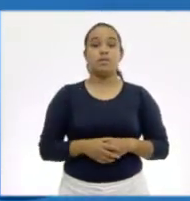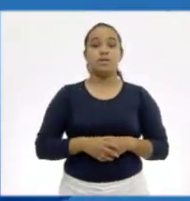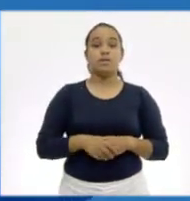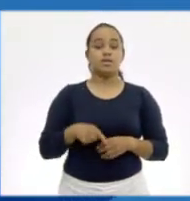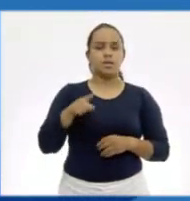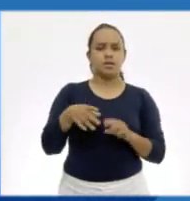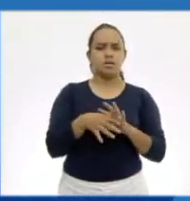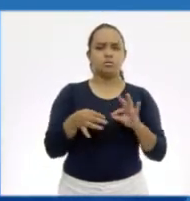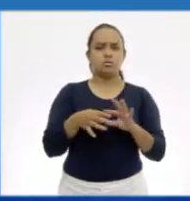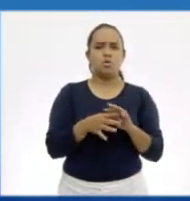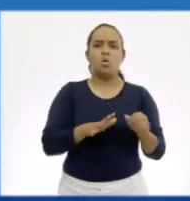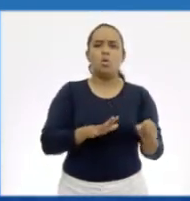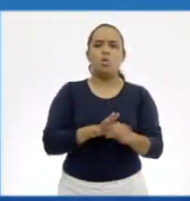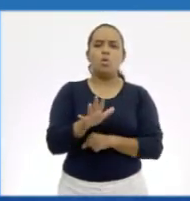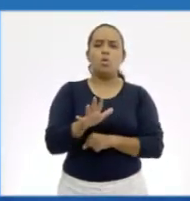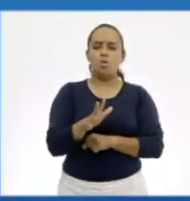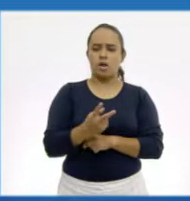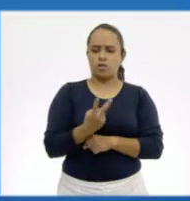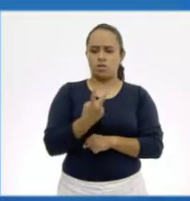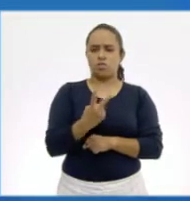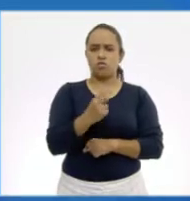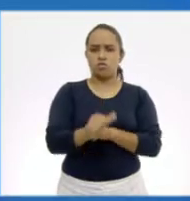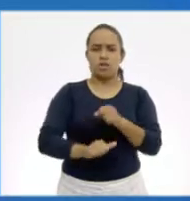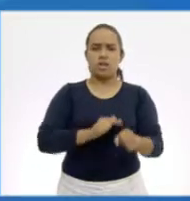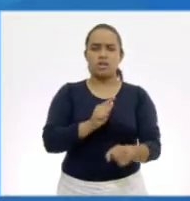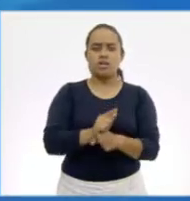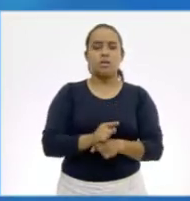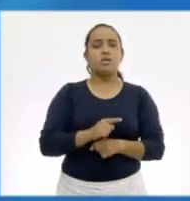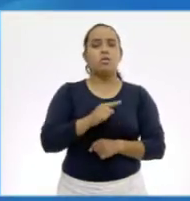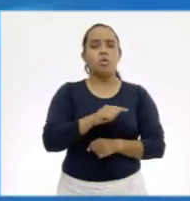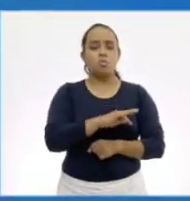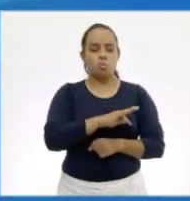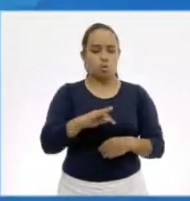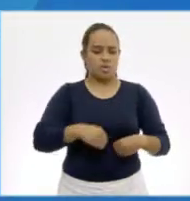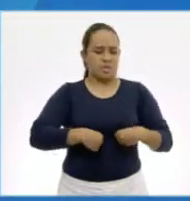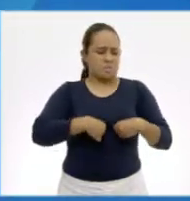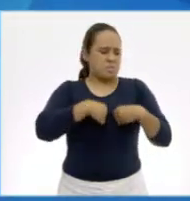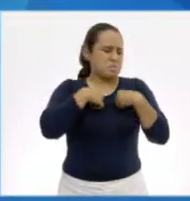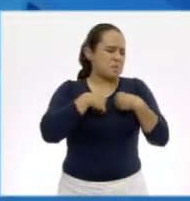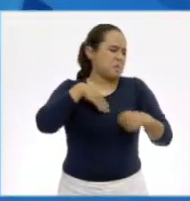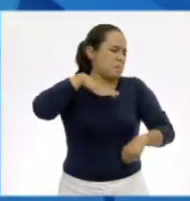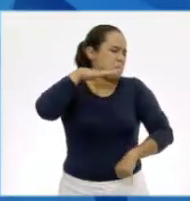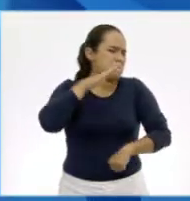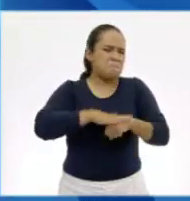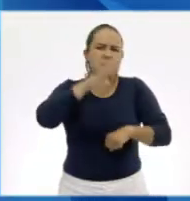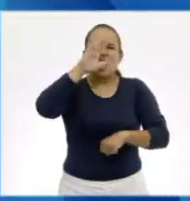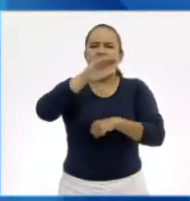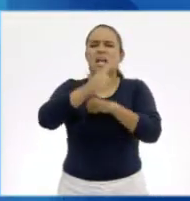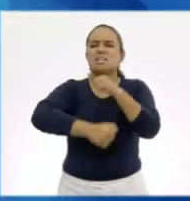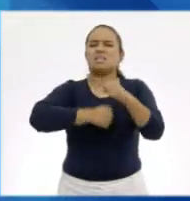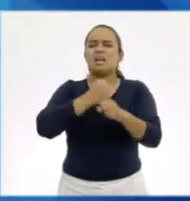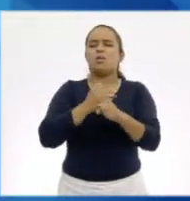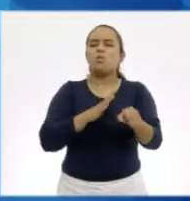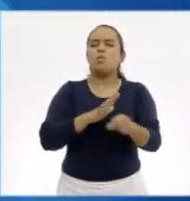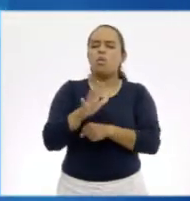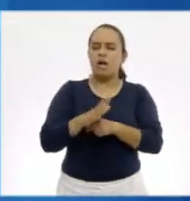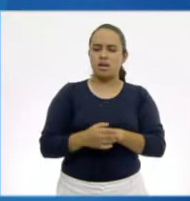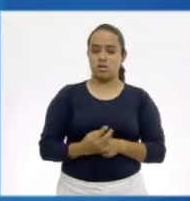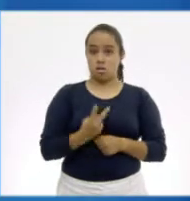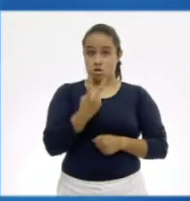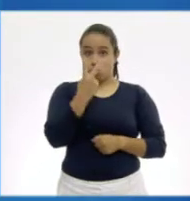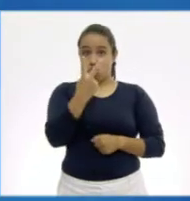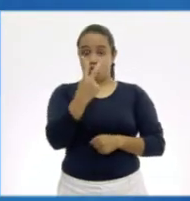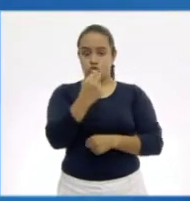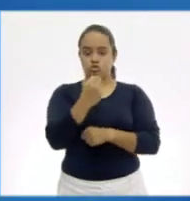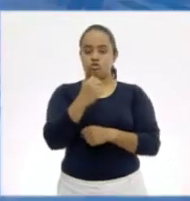Dice, ¿cuáles son los dos animales que pueden llegar a vivir más años? Dice, ¿cuáles son los dos